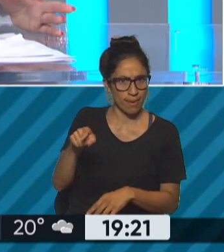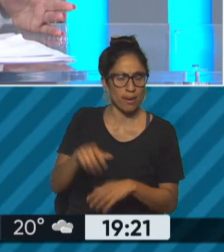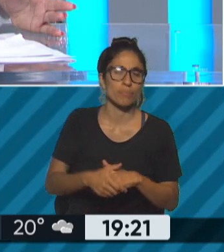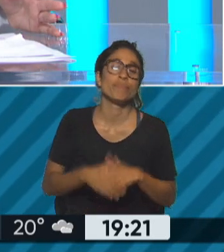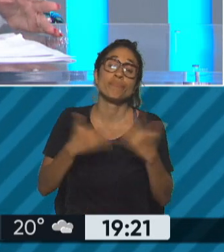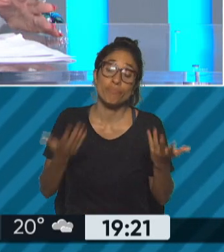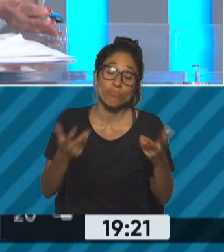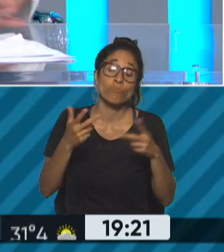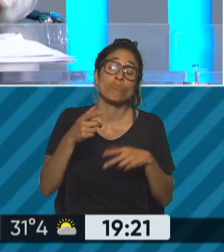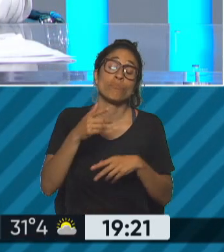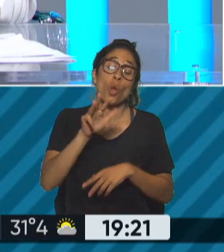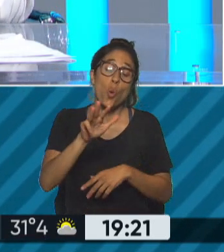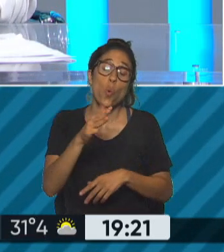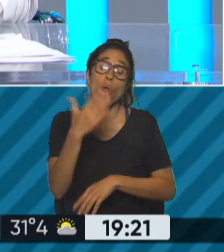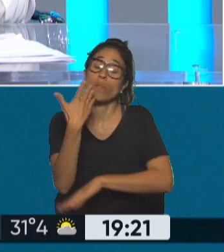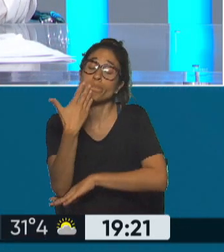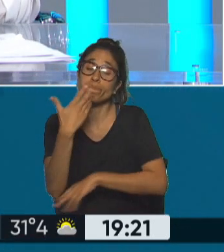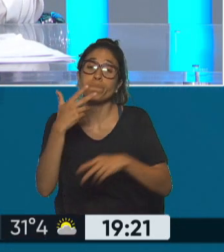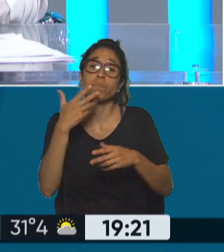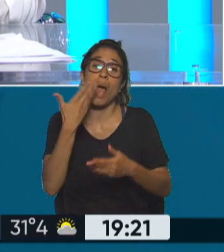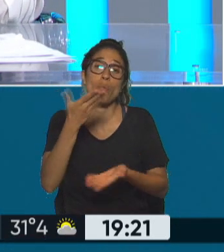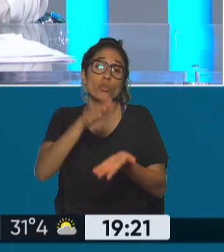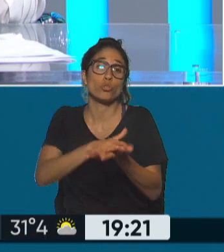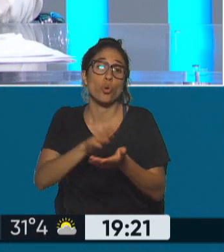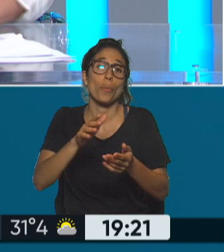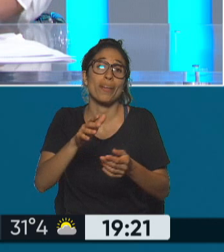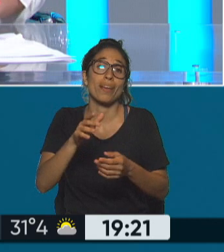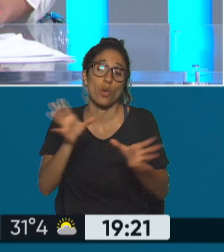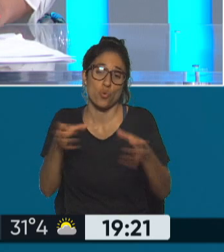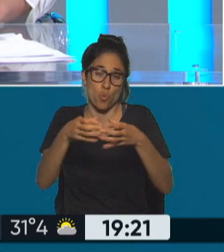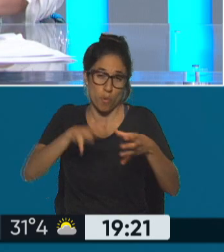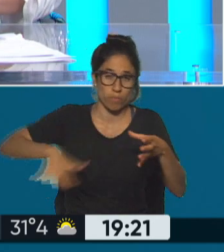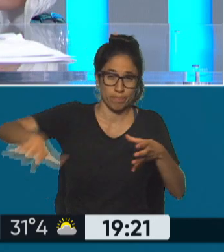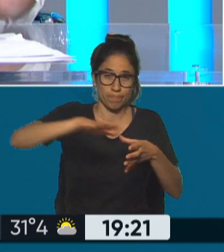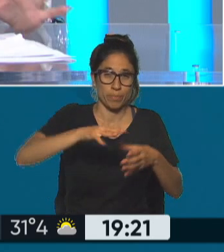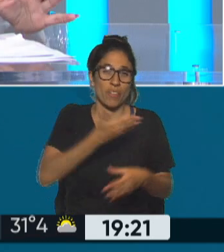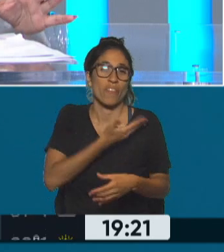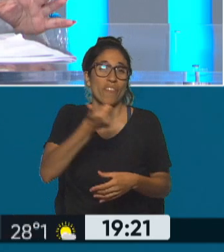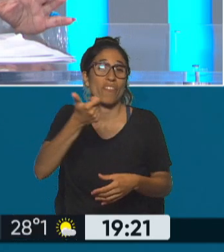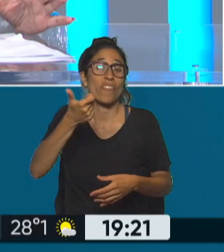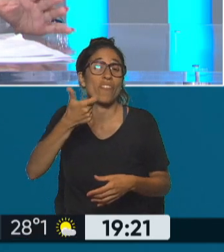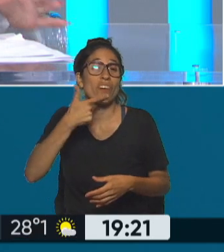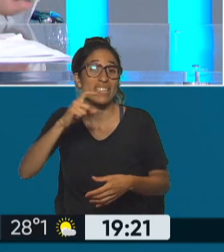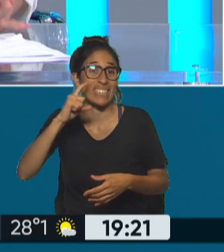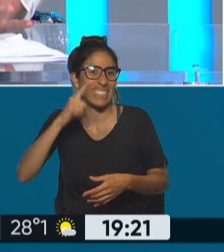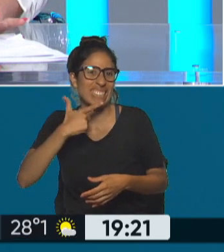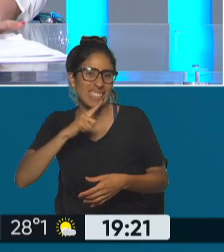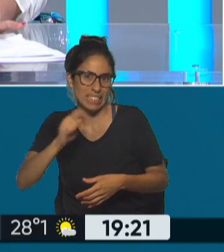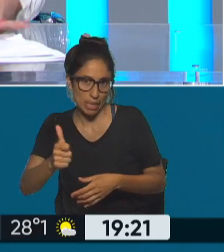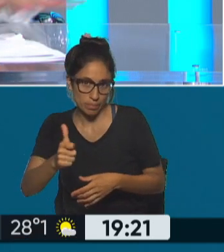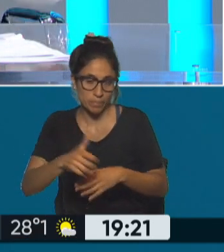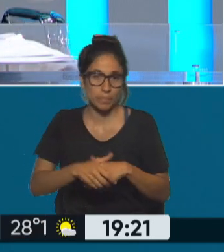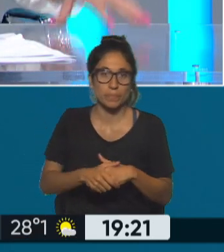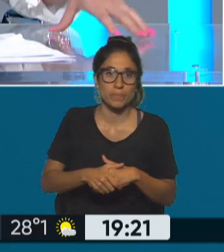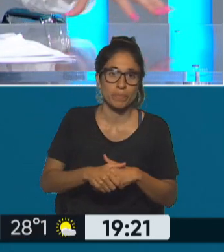discurso sobre todo de la campaña de Lula lo recordamos Lula de 77 años que había dicho no quiero volver a ser presidente voy a volver a ser